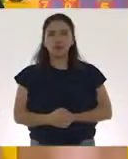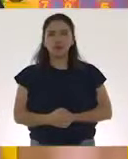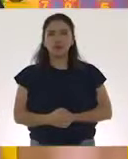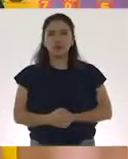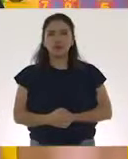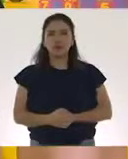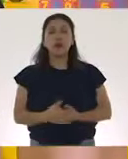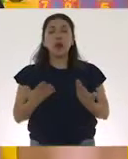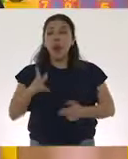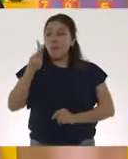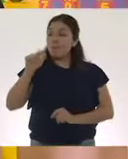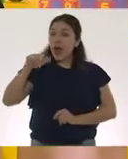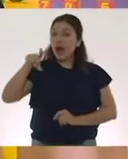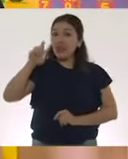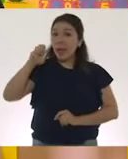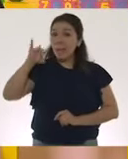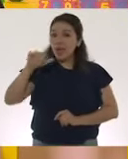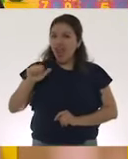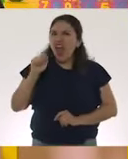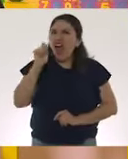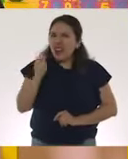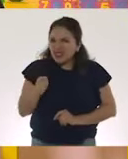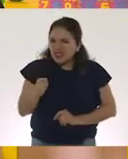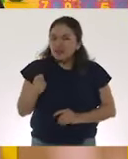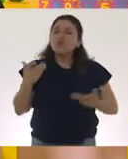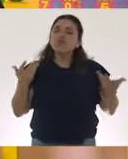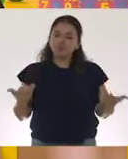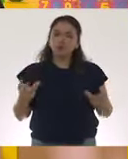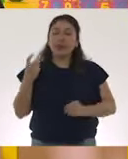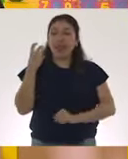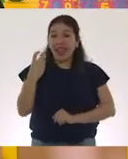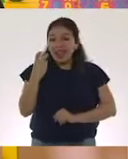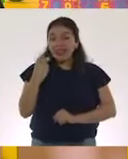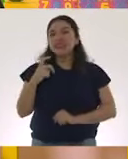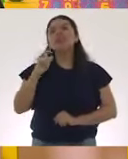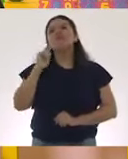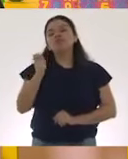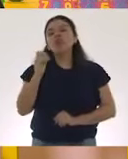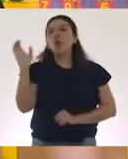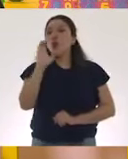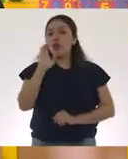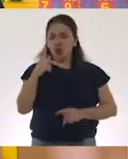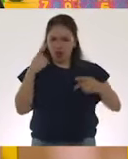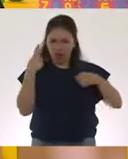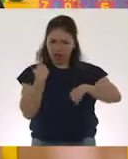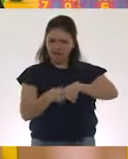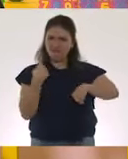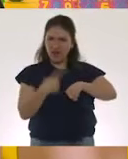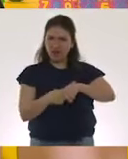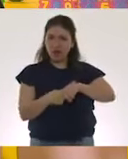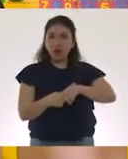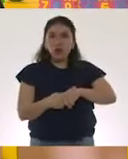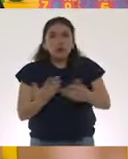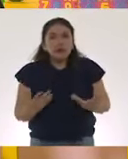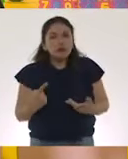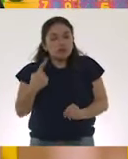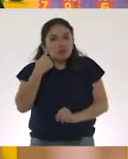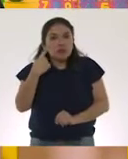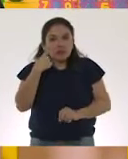Bueno, ¿qué es una pandemia? Una pandemia es cuando una enfermedad ya se encuentra